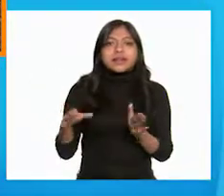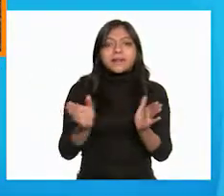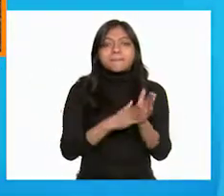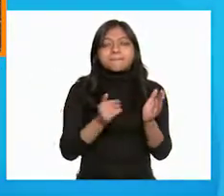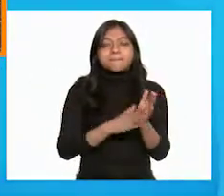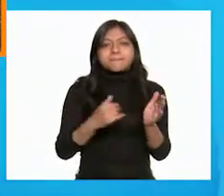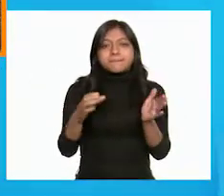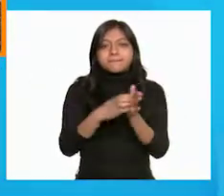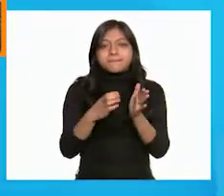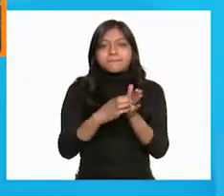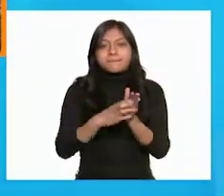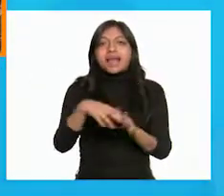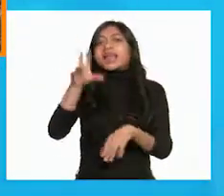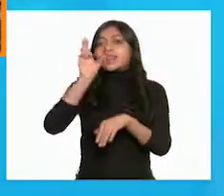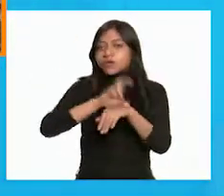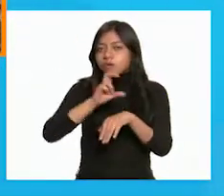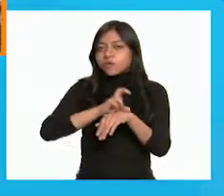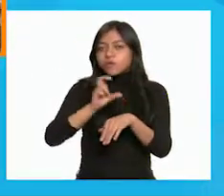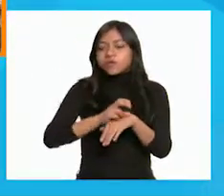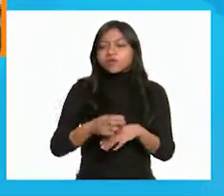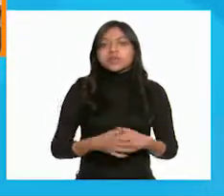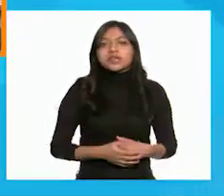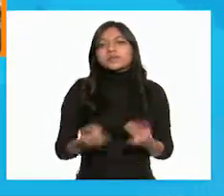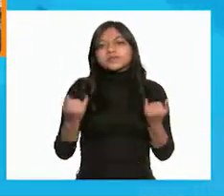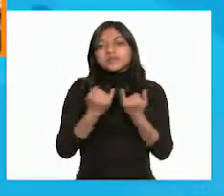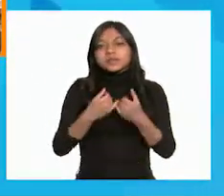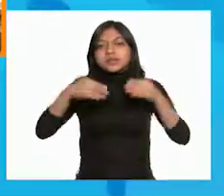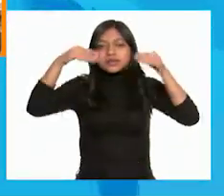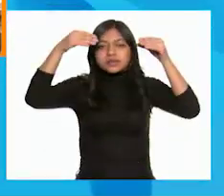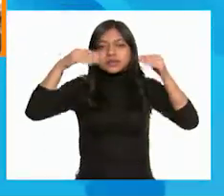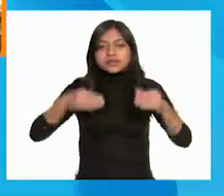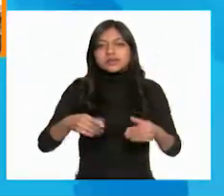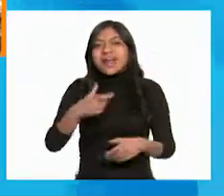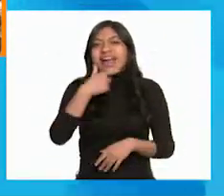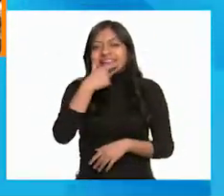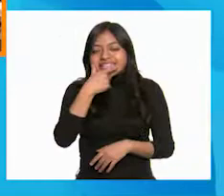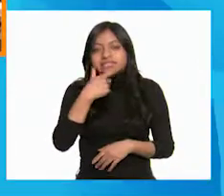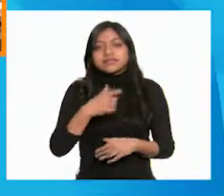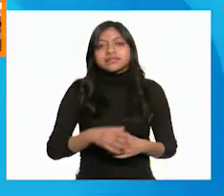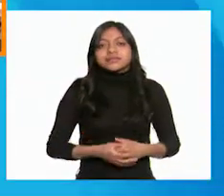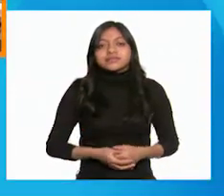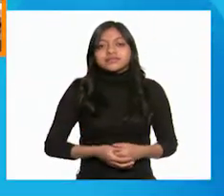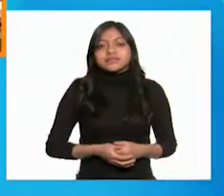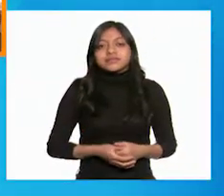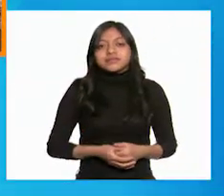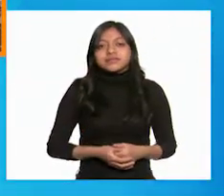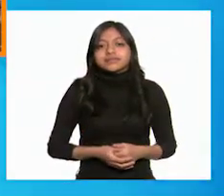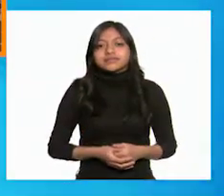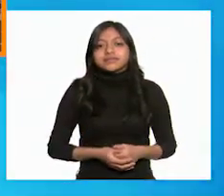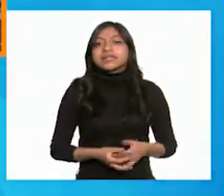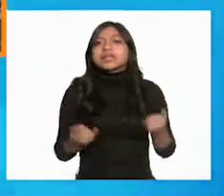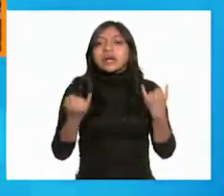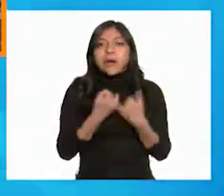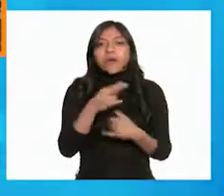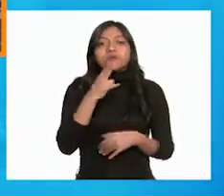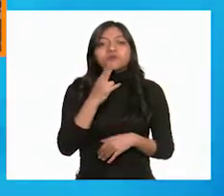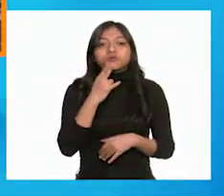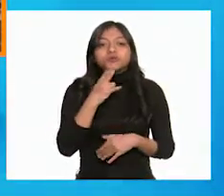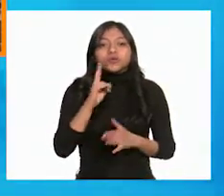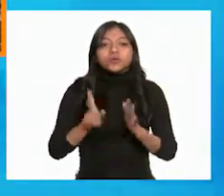cartón que vienen en huevos, en cereales y en galletas. Y reciclamos